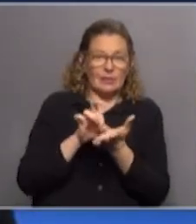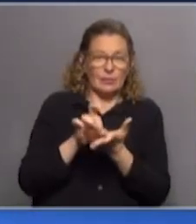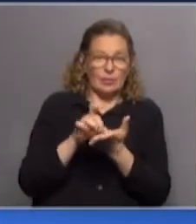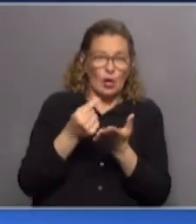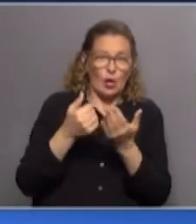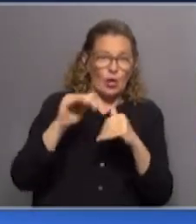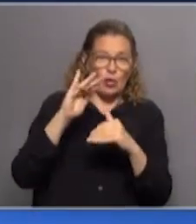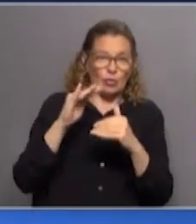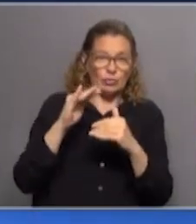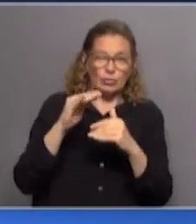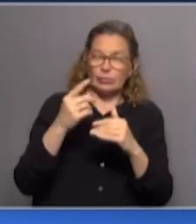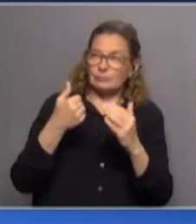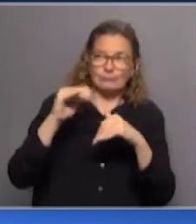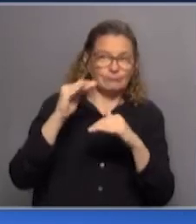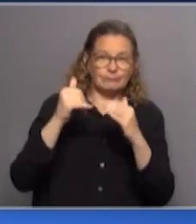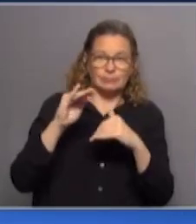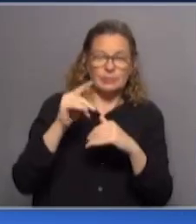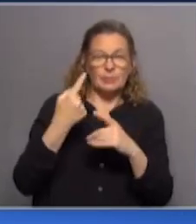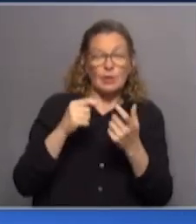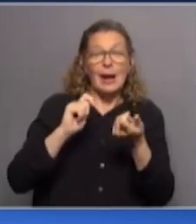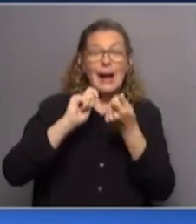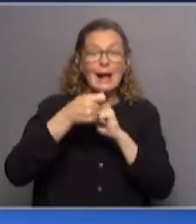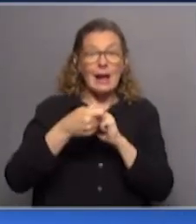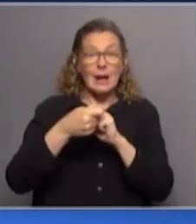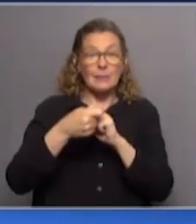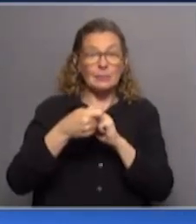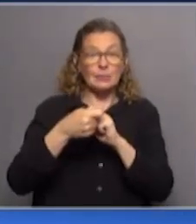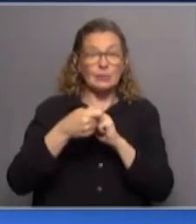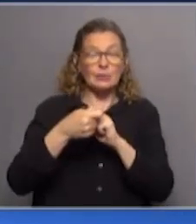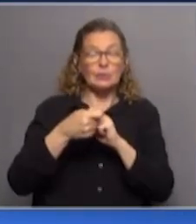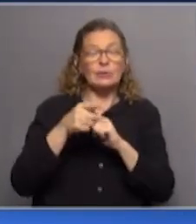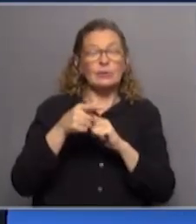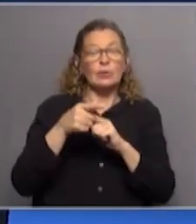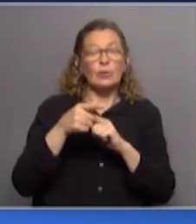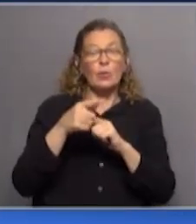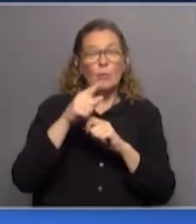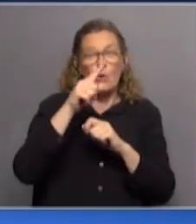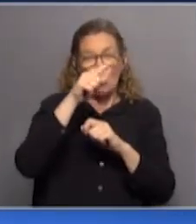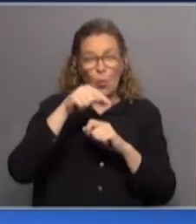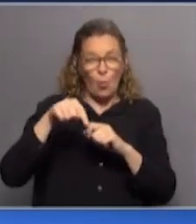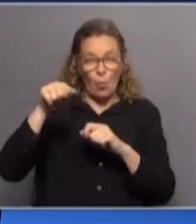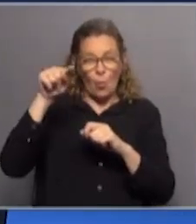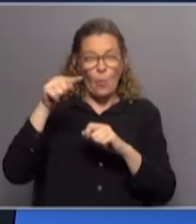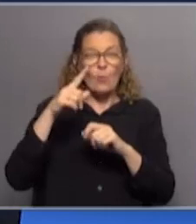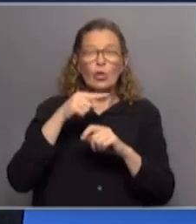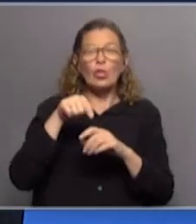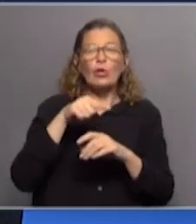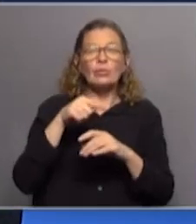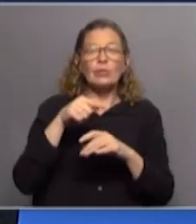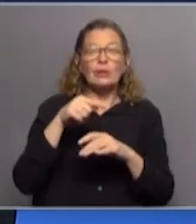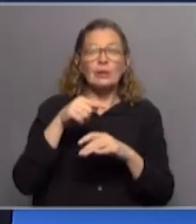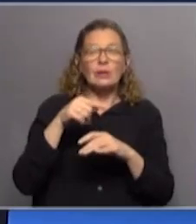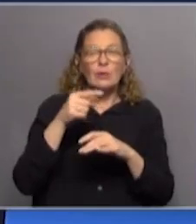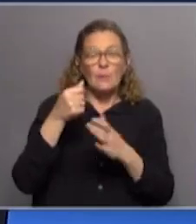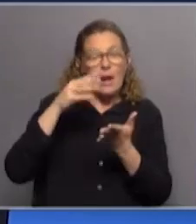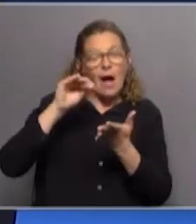costos siempre se le iban de sus ingresos. La reforma hizo cápita, se llaman así, que son como una U, donde los menores